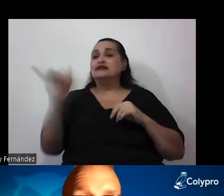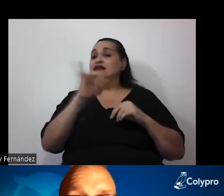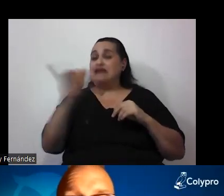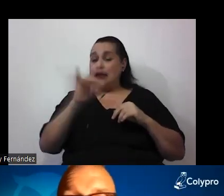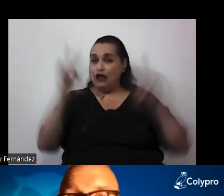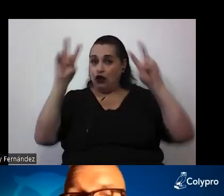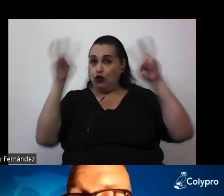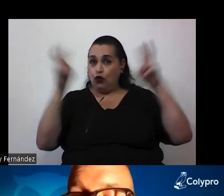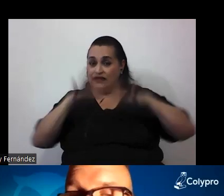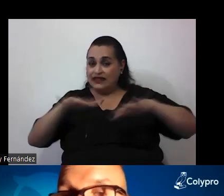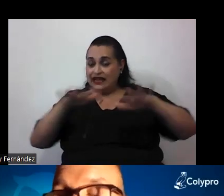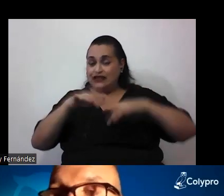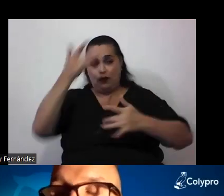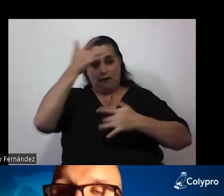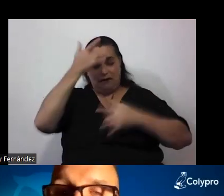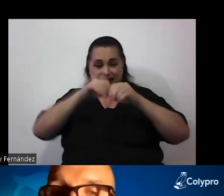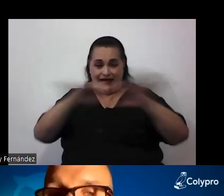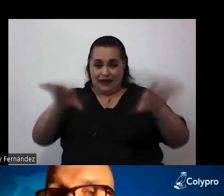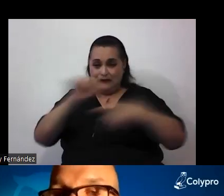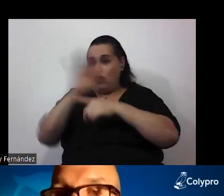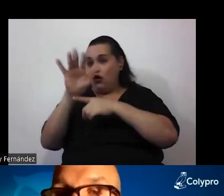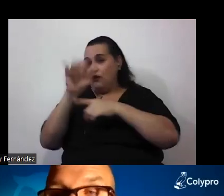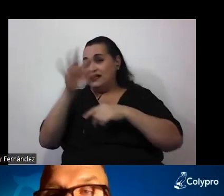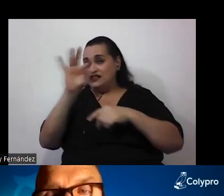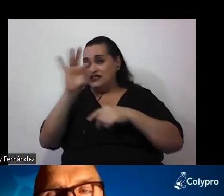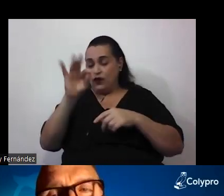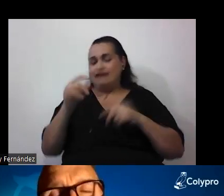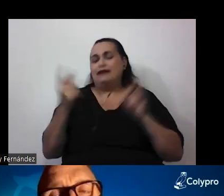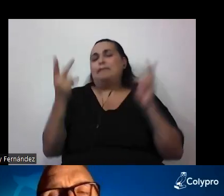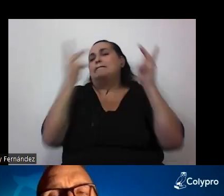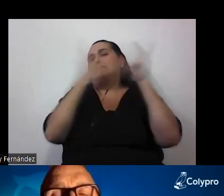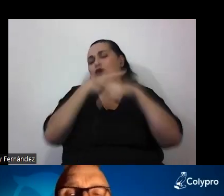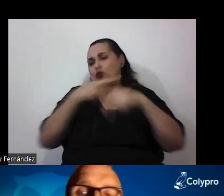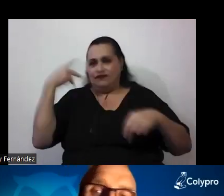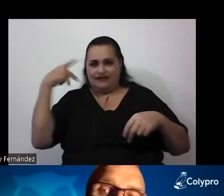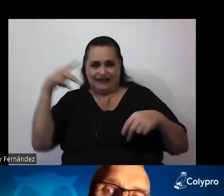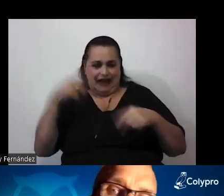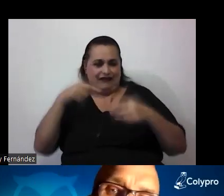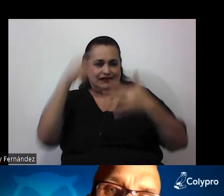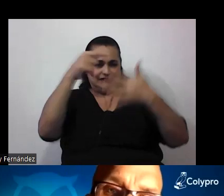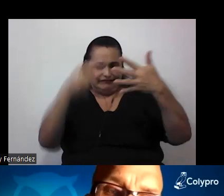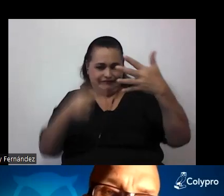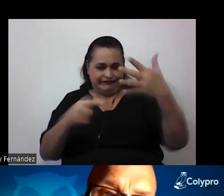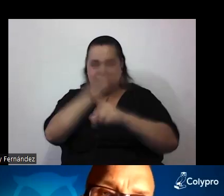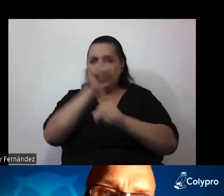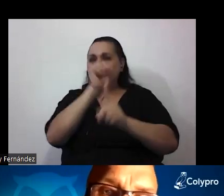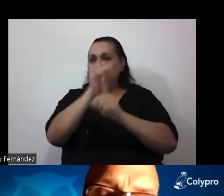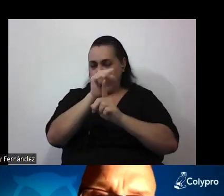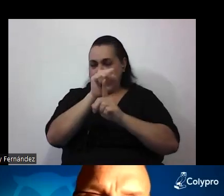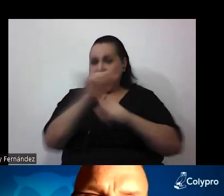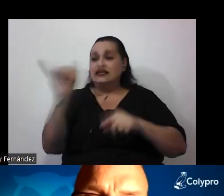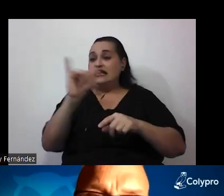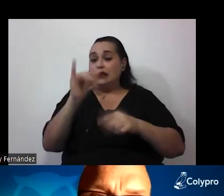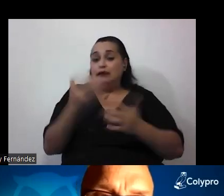contexto de la pandemia de COVID-19 no ha hecho más que agravar todas estas cuestiones y ha generado también apuestos sobre la mesa